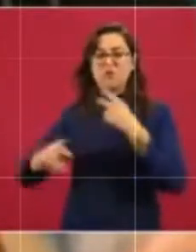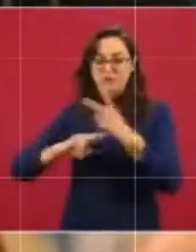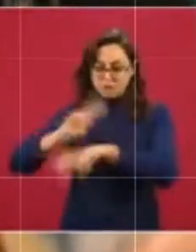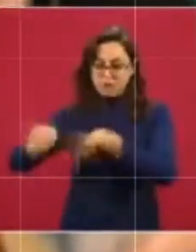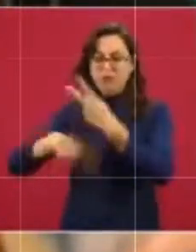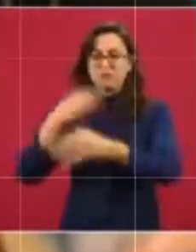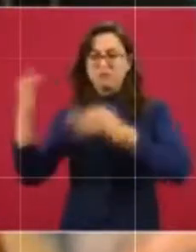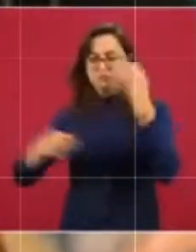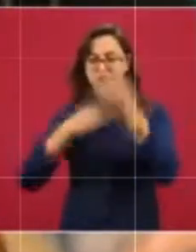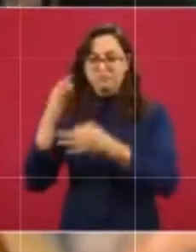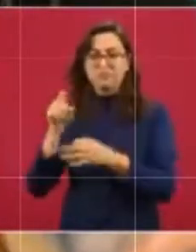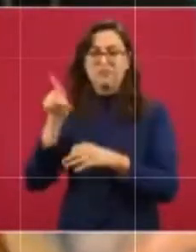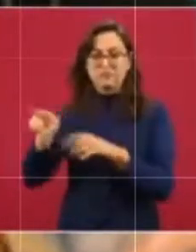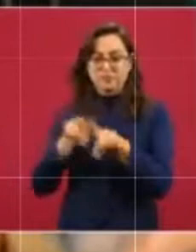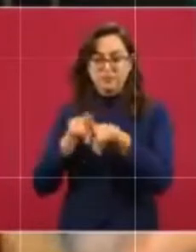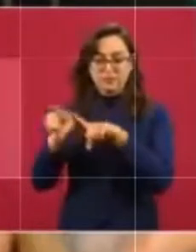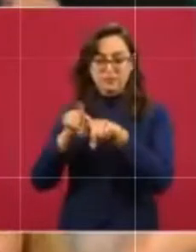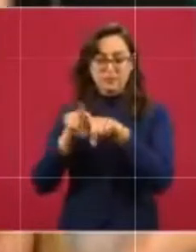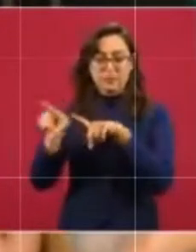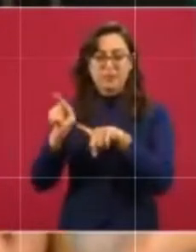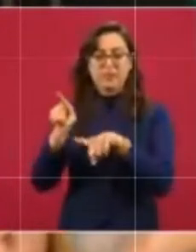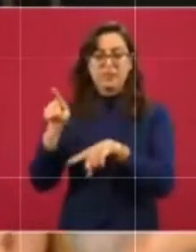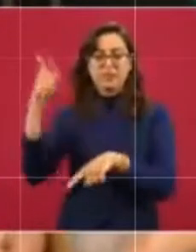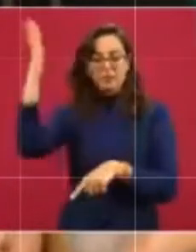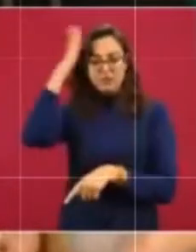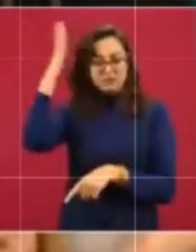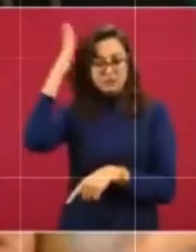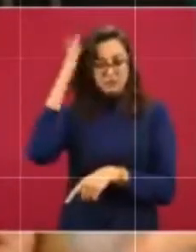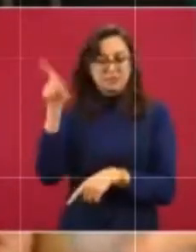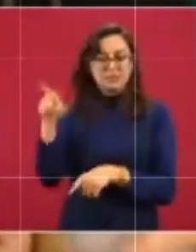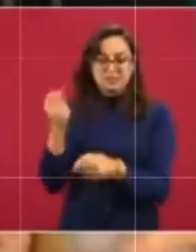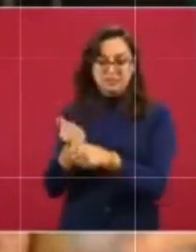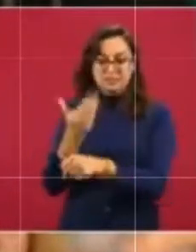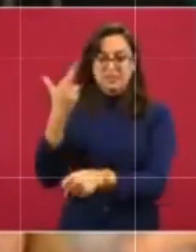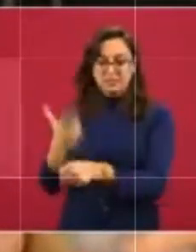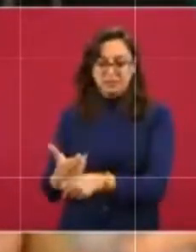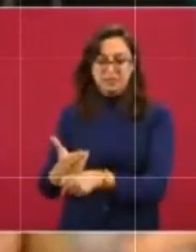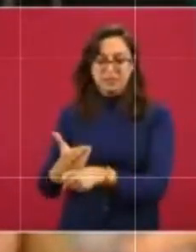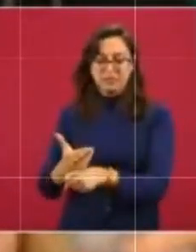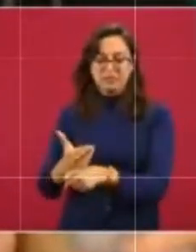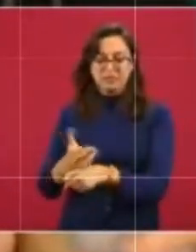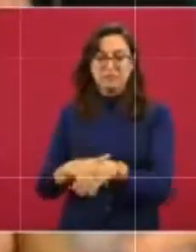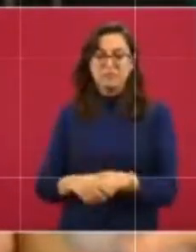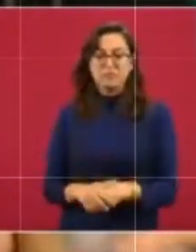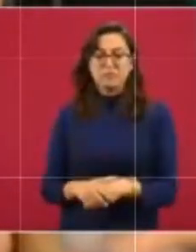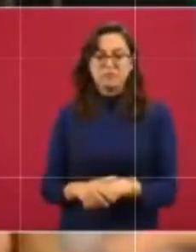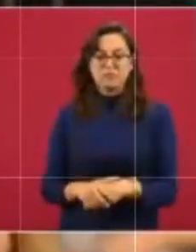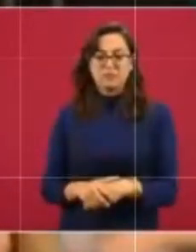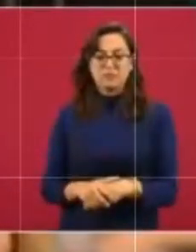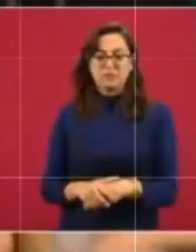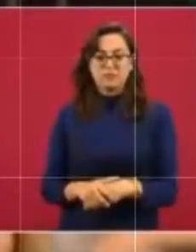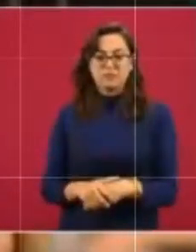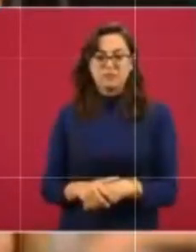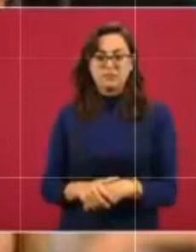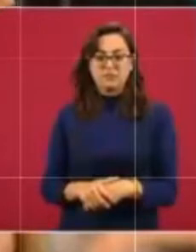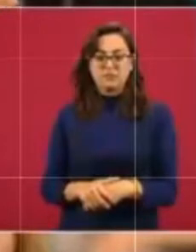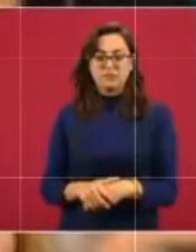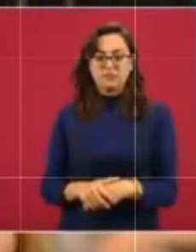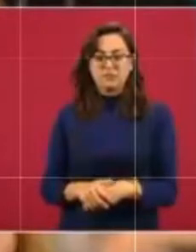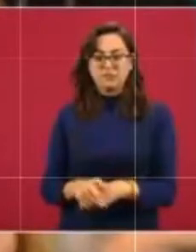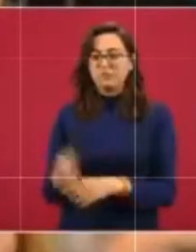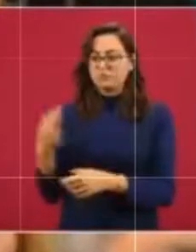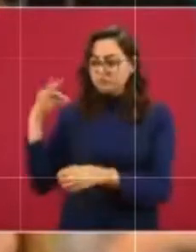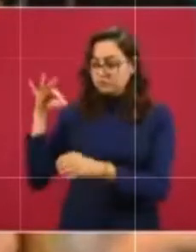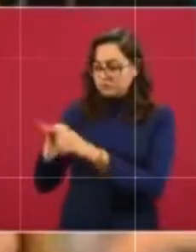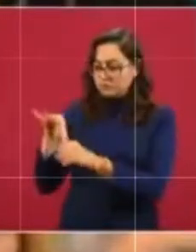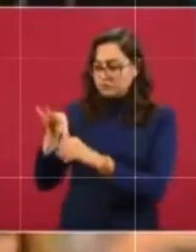política del hermano del entonces titular de esa secretaría. La investigación por probable delito electoral